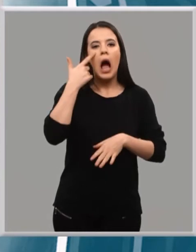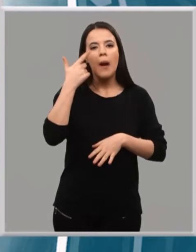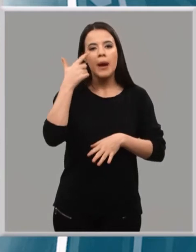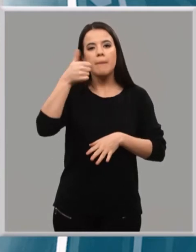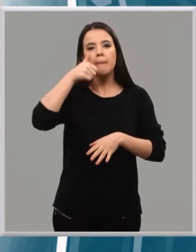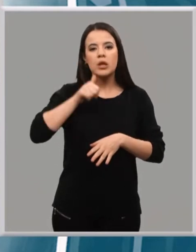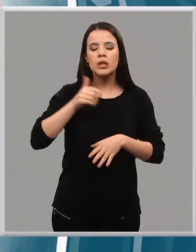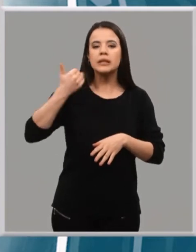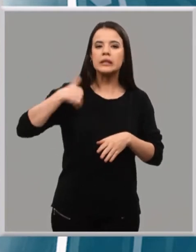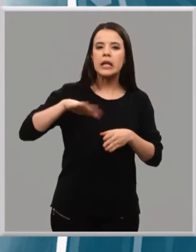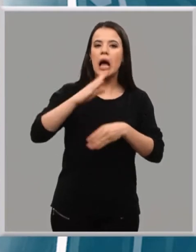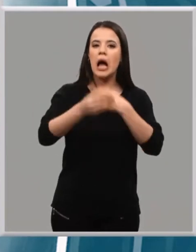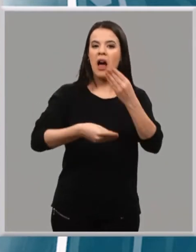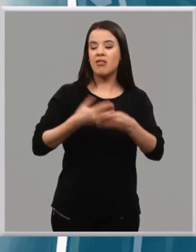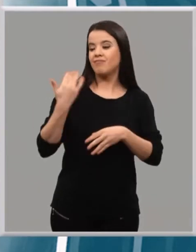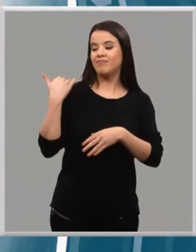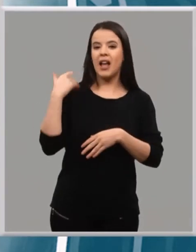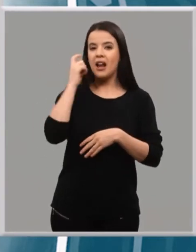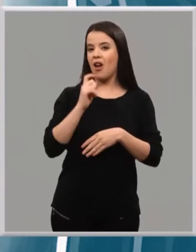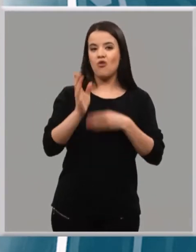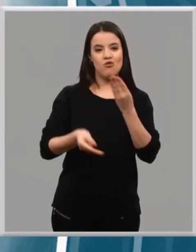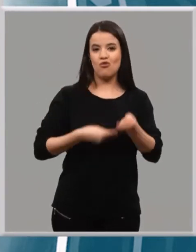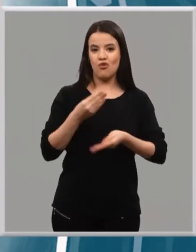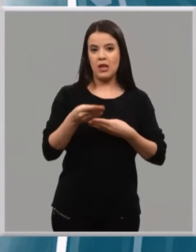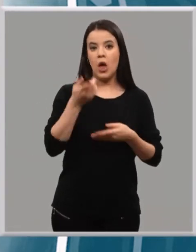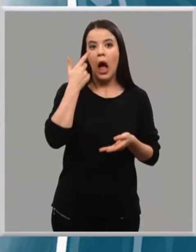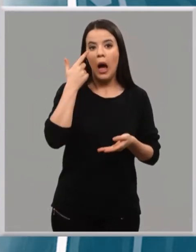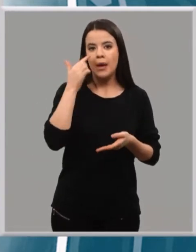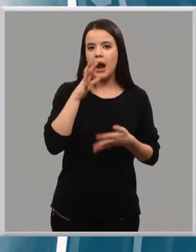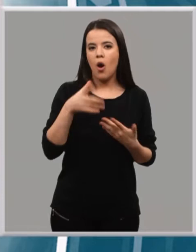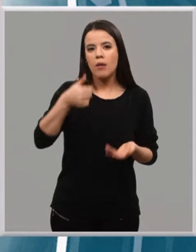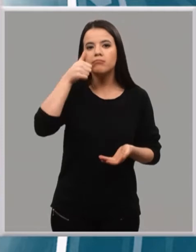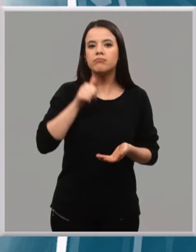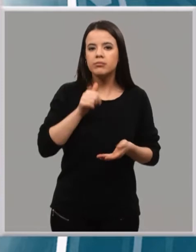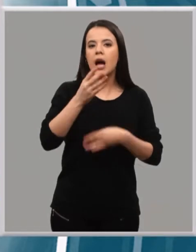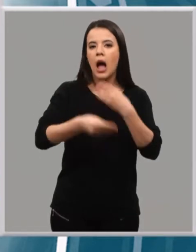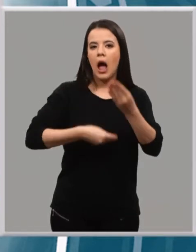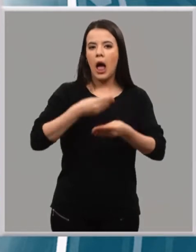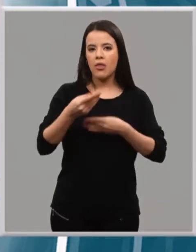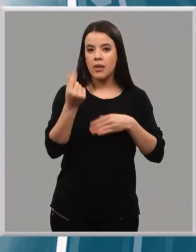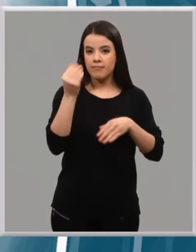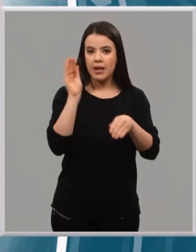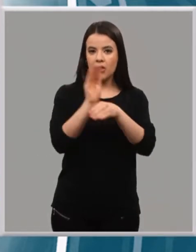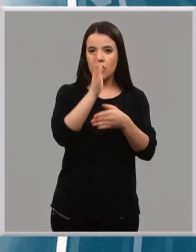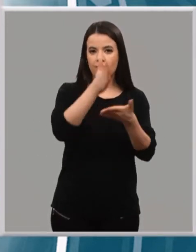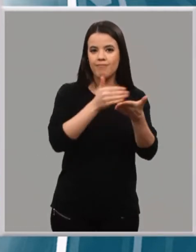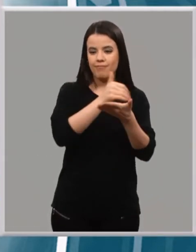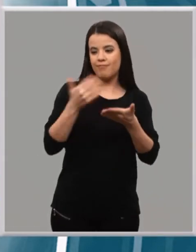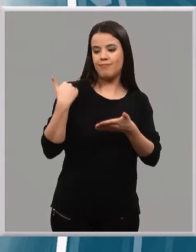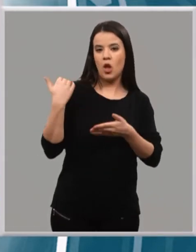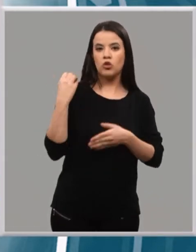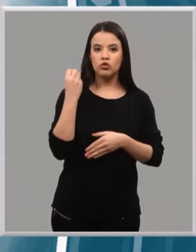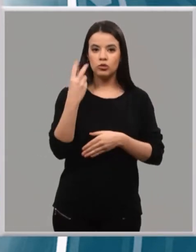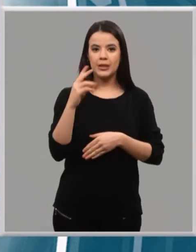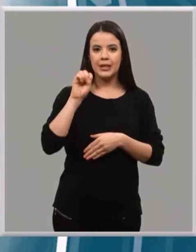haga lo que no hizo el gobierno de Mariano Rajoy que es abordar la reforma de la financiación autonómica pendiente desde el año 2014 y que no